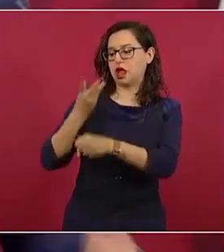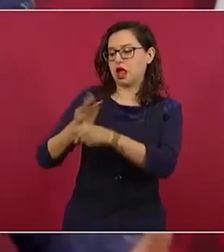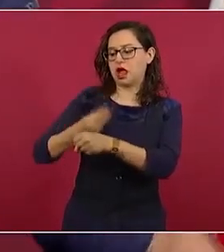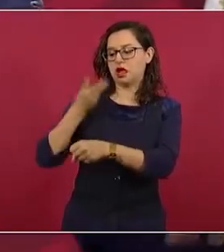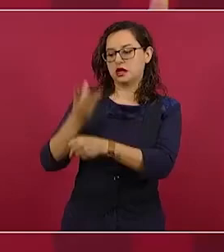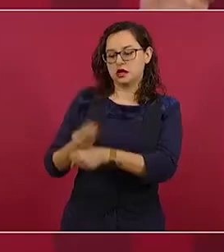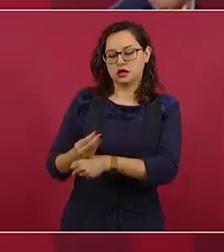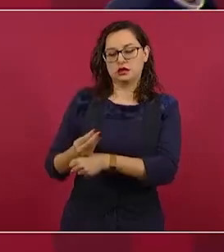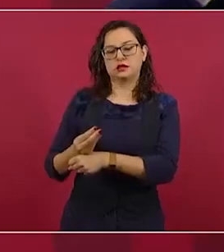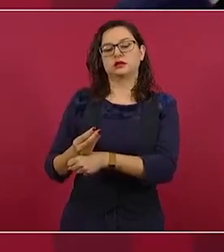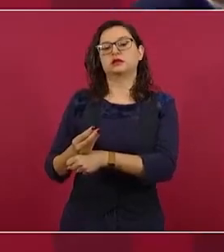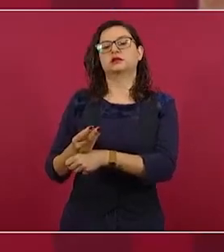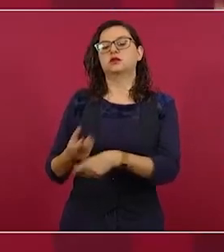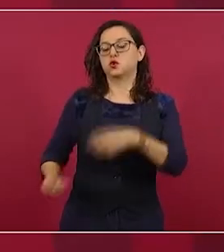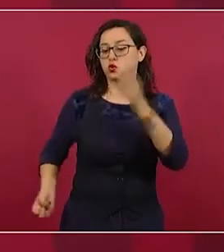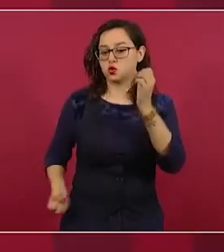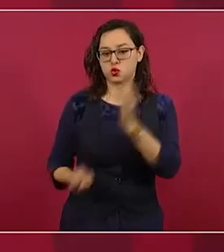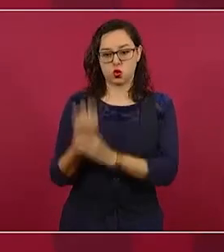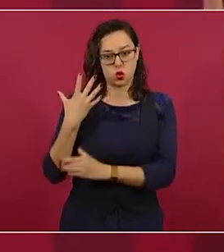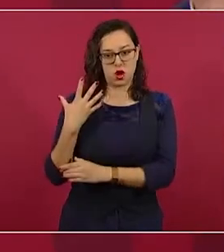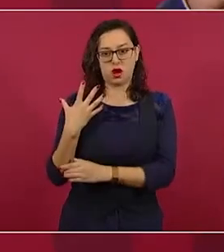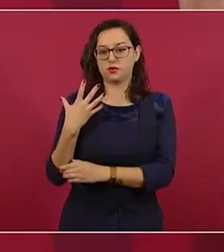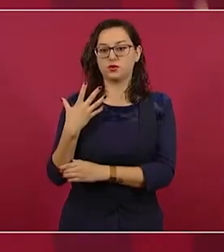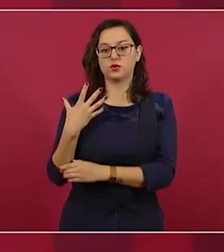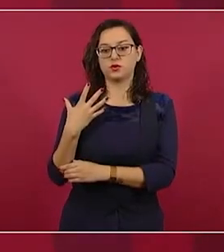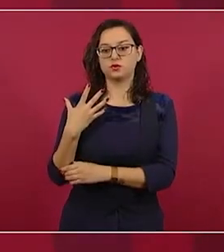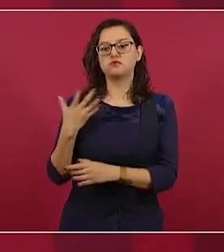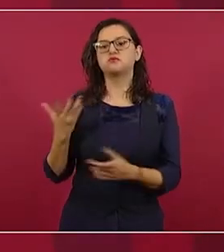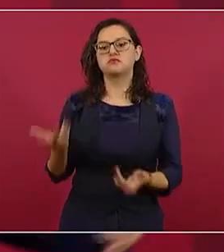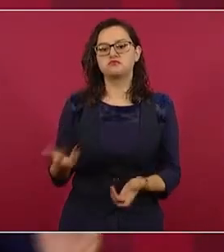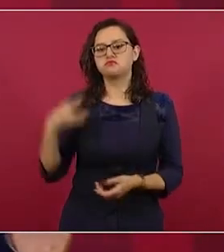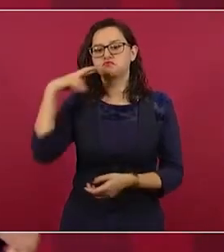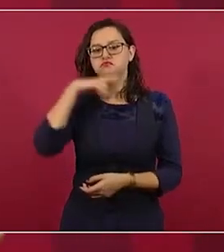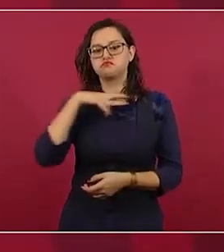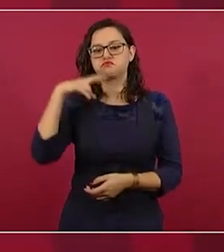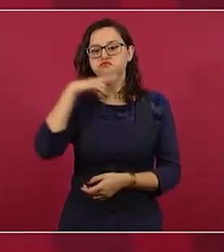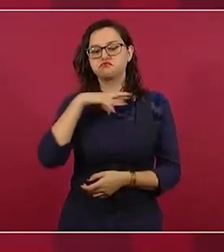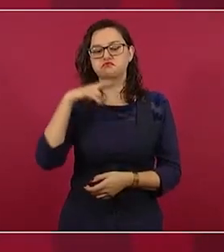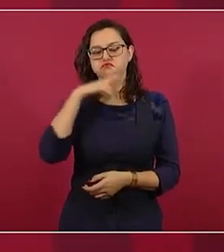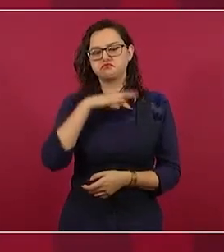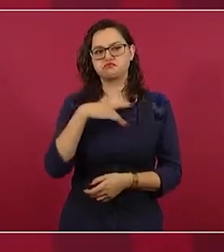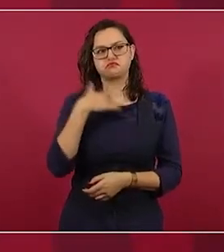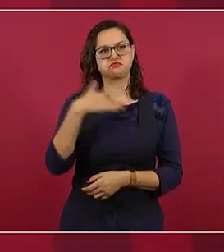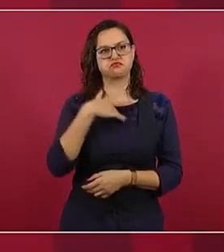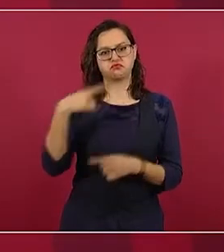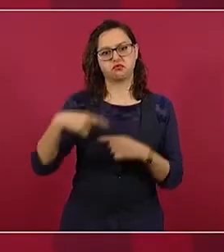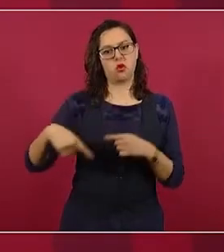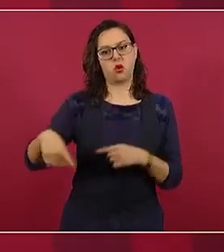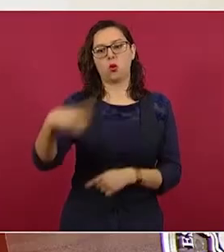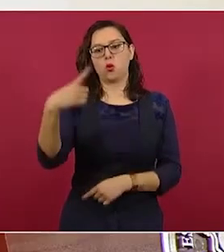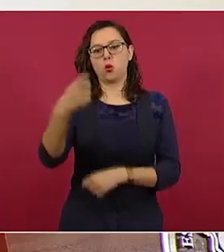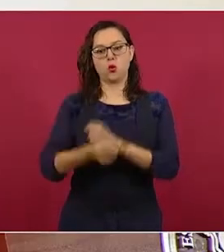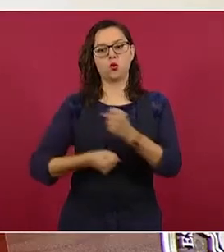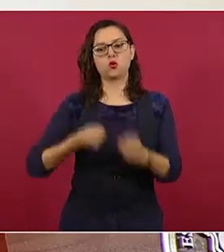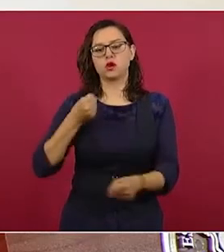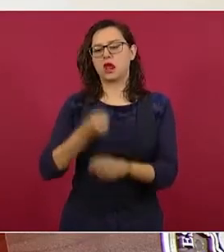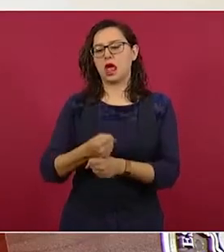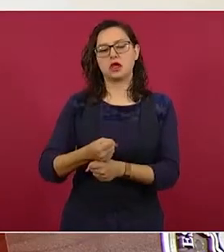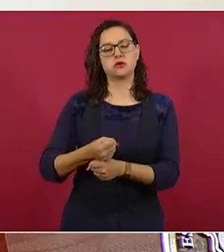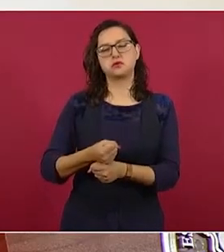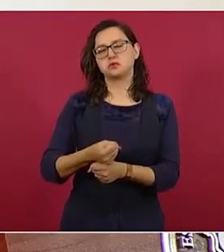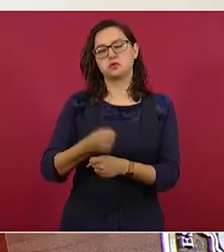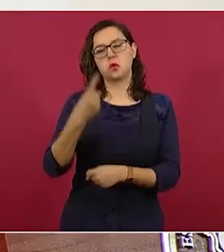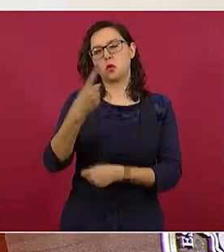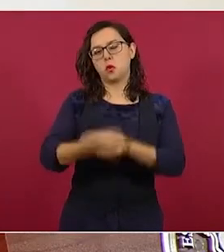Es instalación de equipo nuevo, no nos lleva mucho tiempo. Yo espero que un año, año y medio,